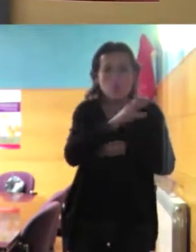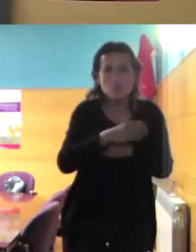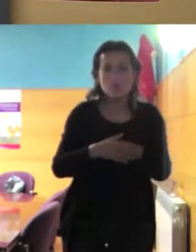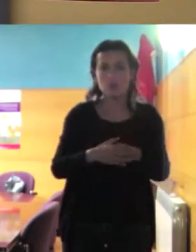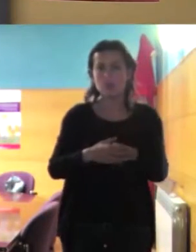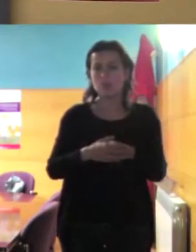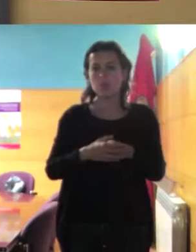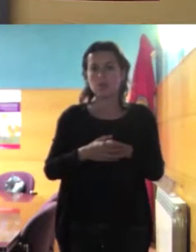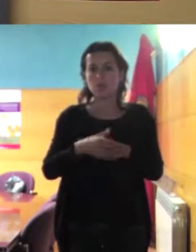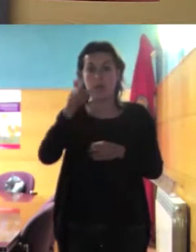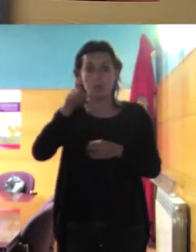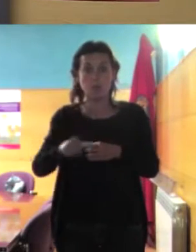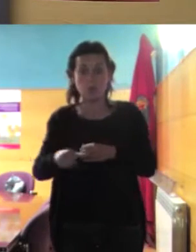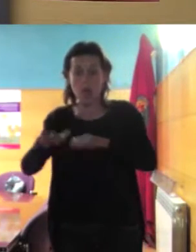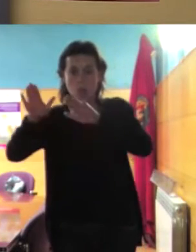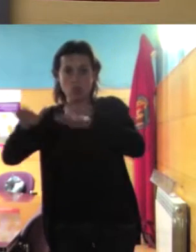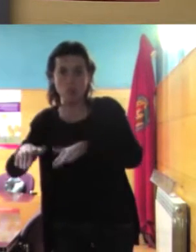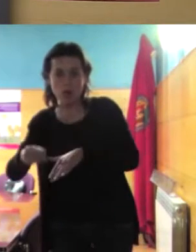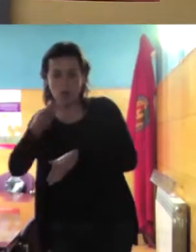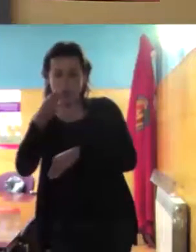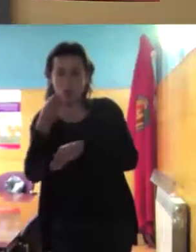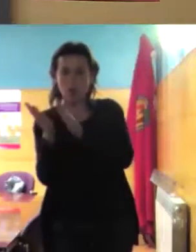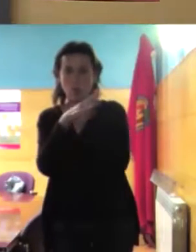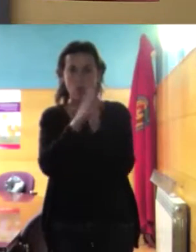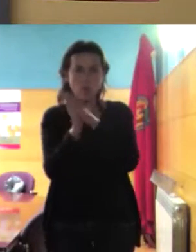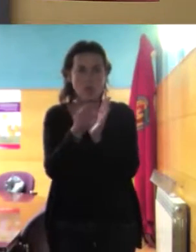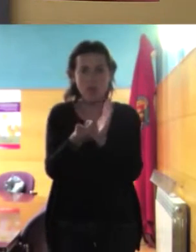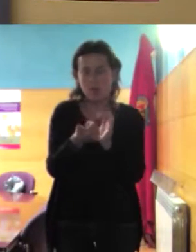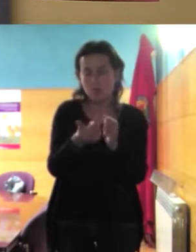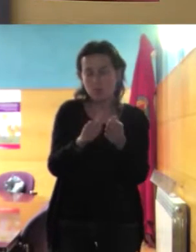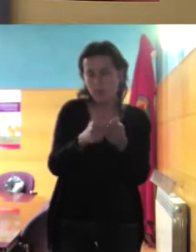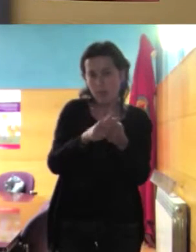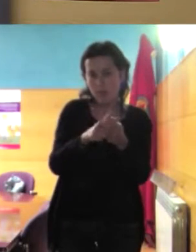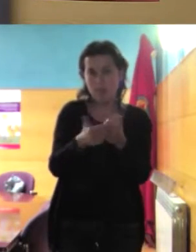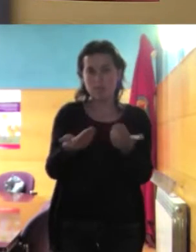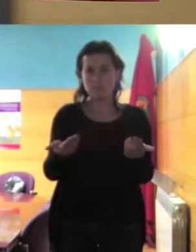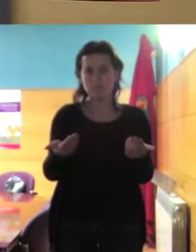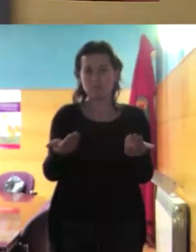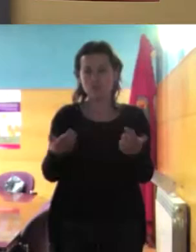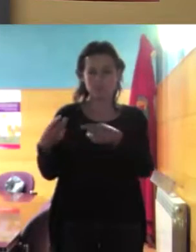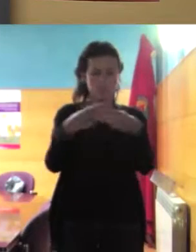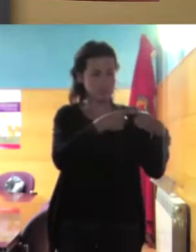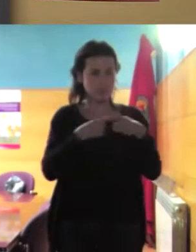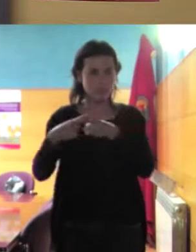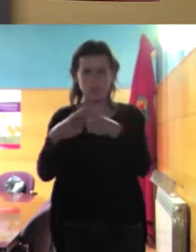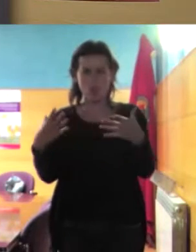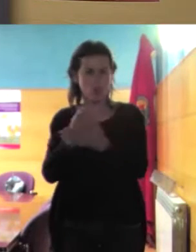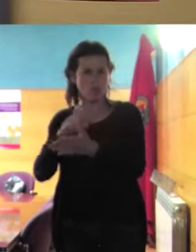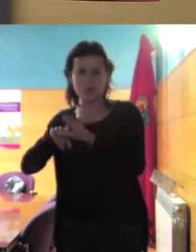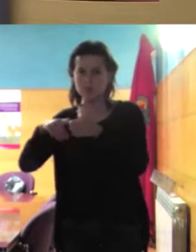la persona musulmana comiendo una tortilla de patatas ¿no? o sea se vive ese